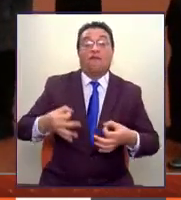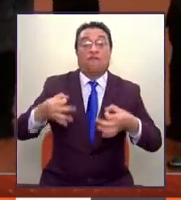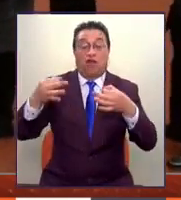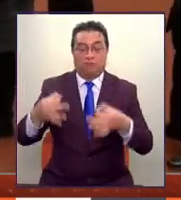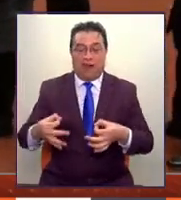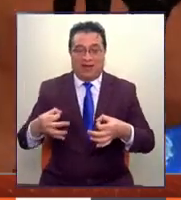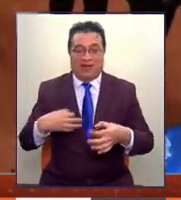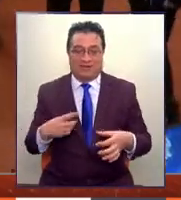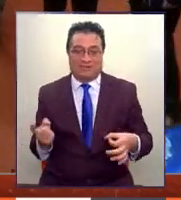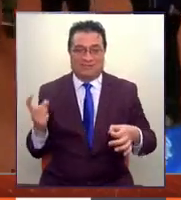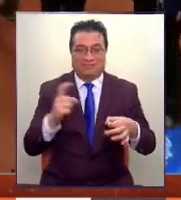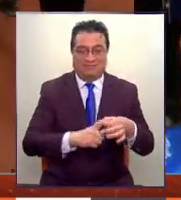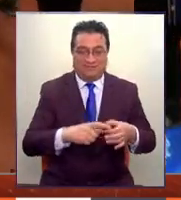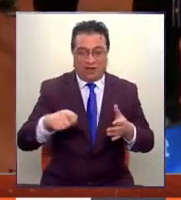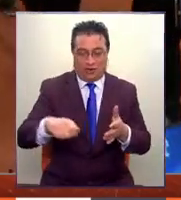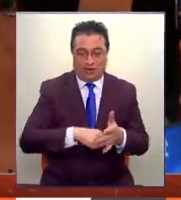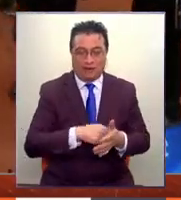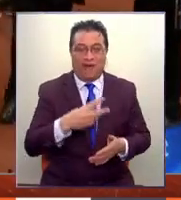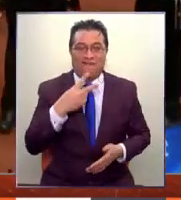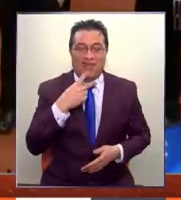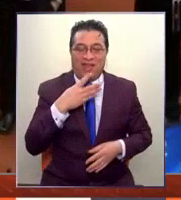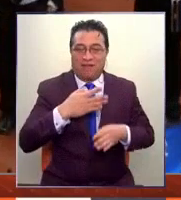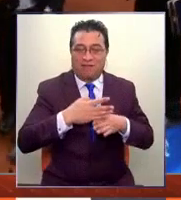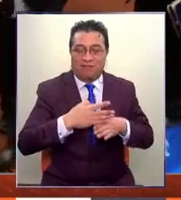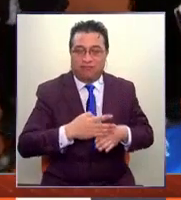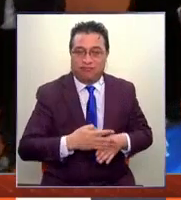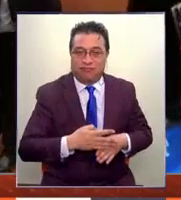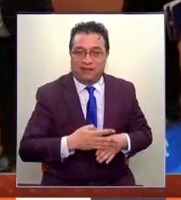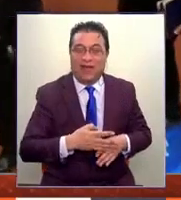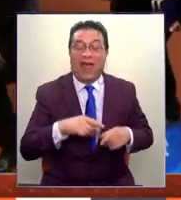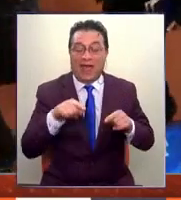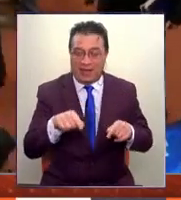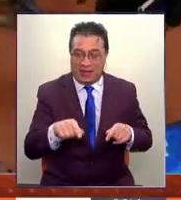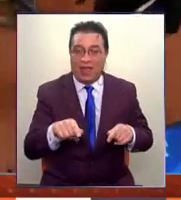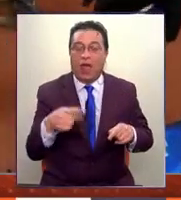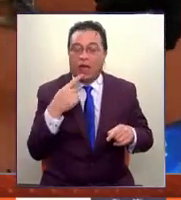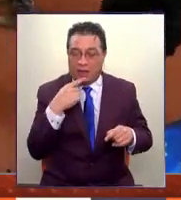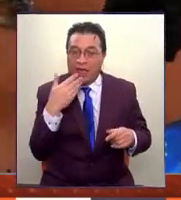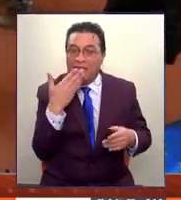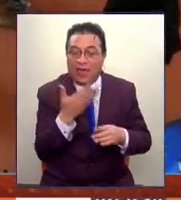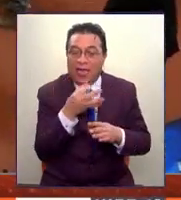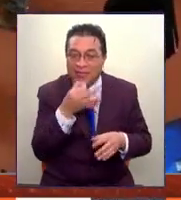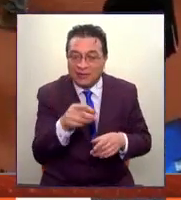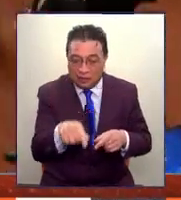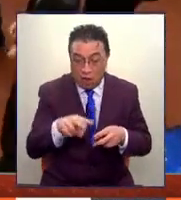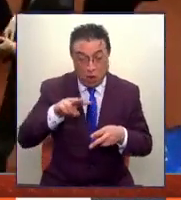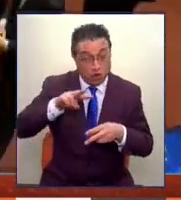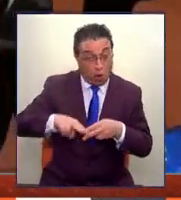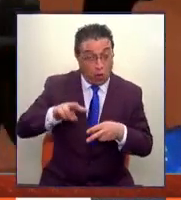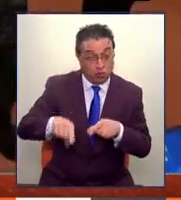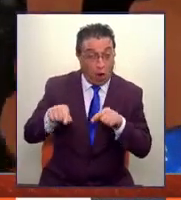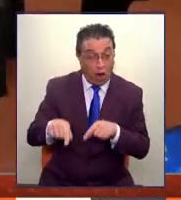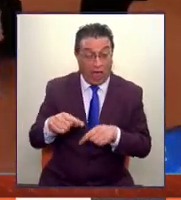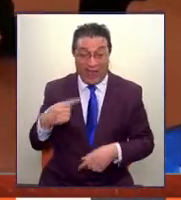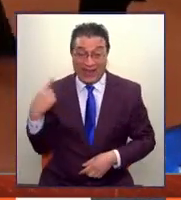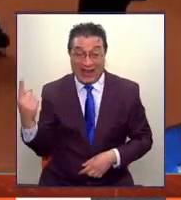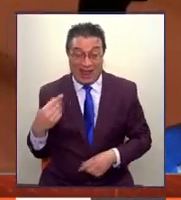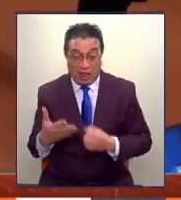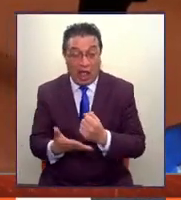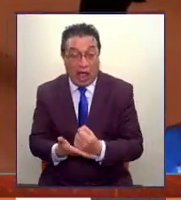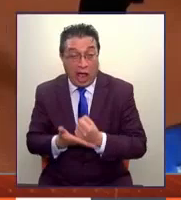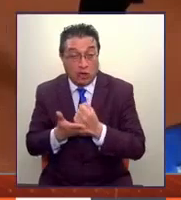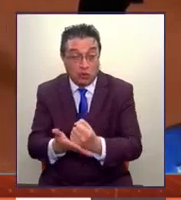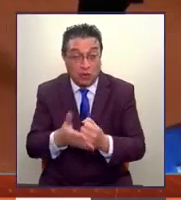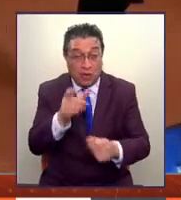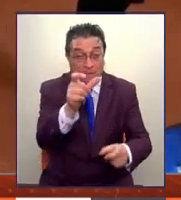han tenido un empleo formal a lo largo de su vida, y por lo tanto acá plantear que esto es una solución general, que va a ir en alivio de